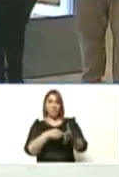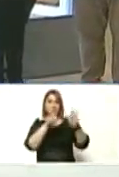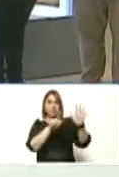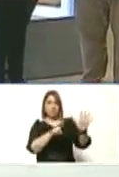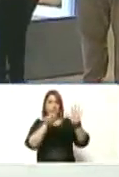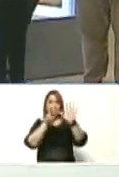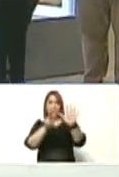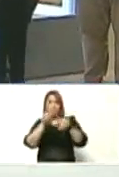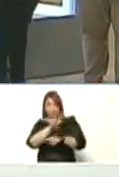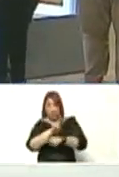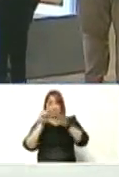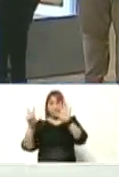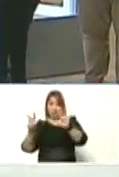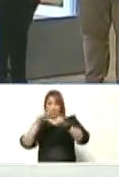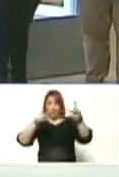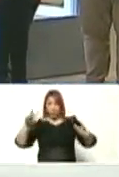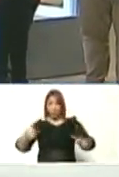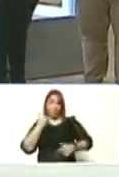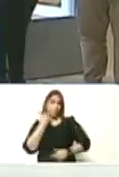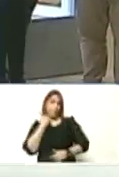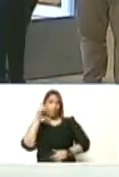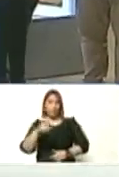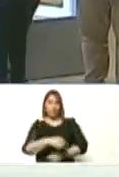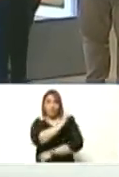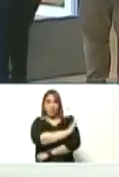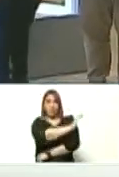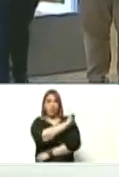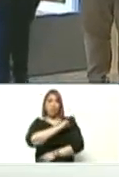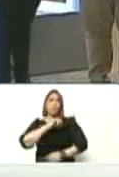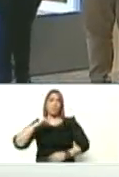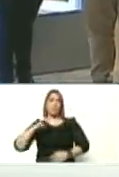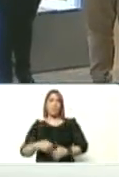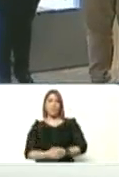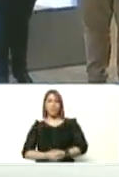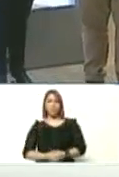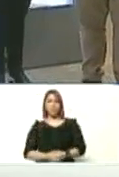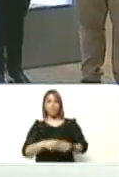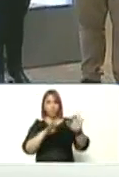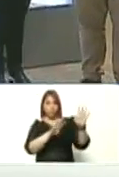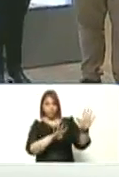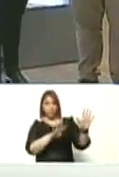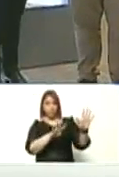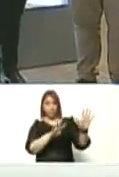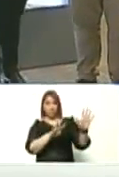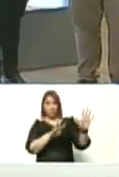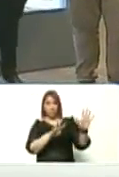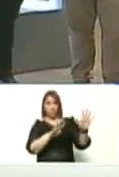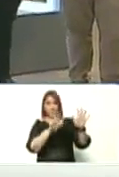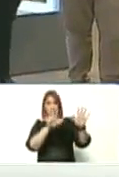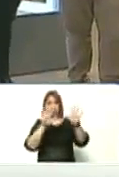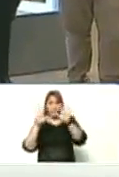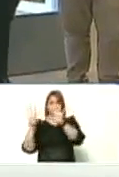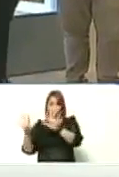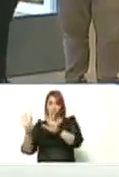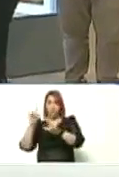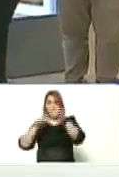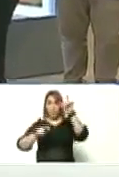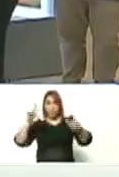veintisiete en clínicas privadas novecientos diecinueve